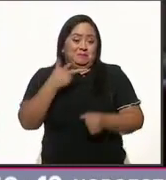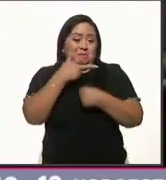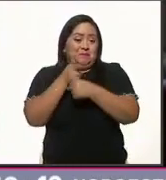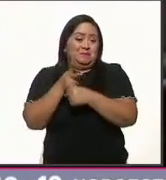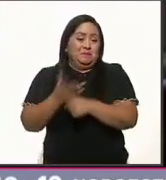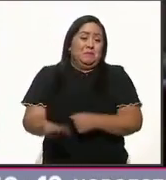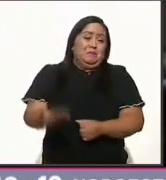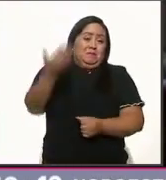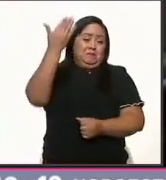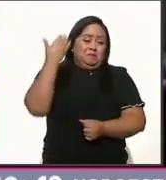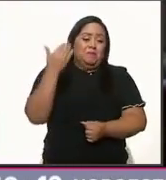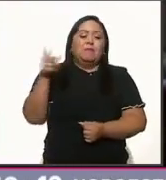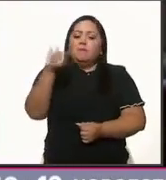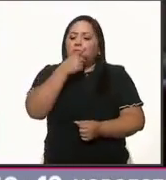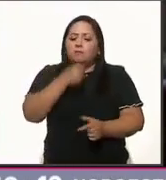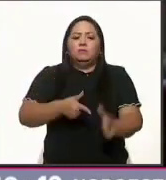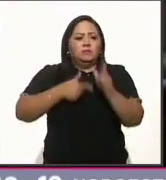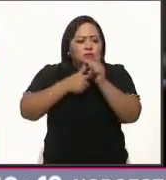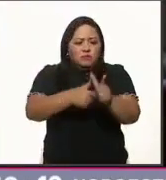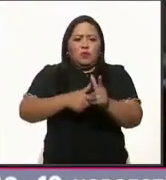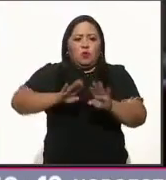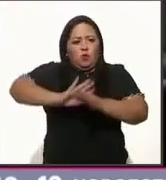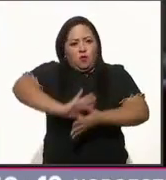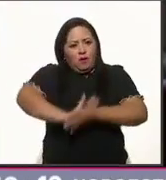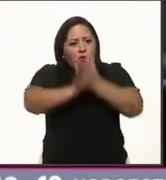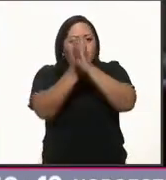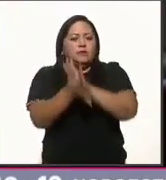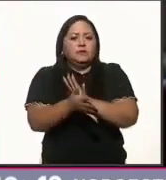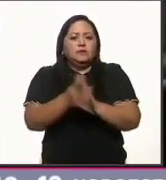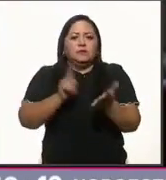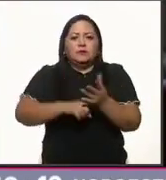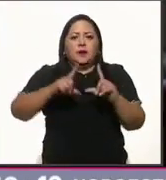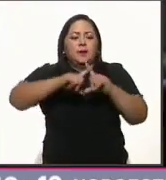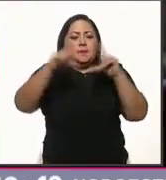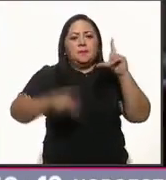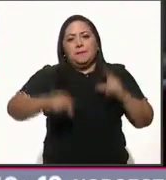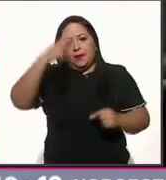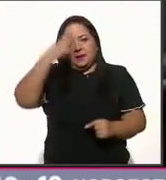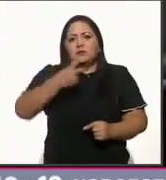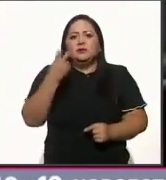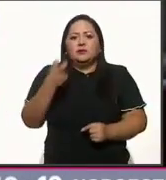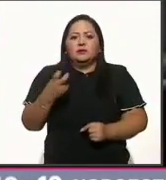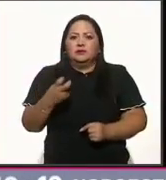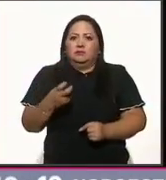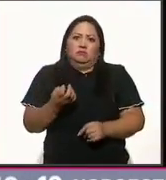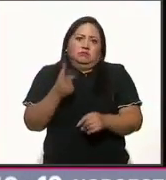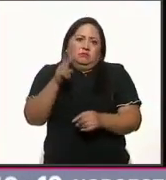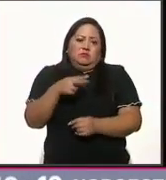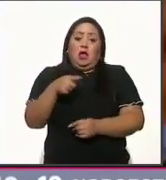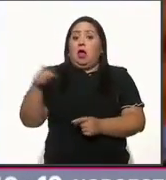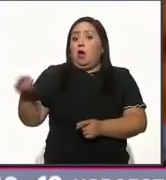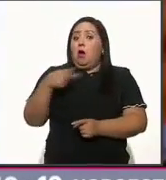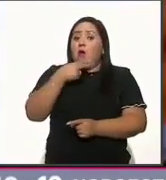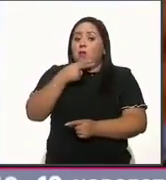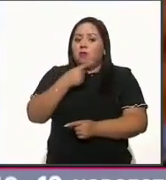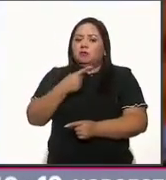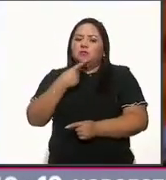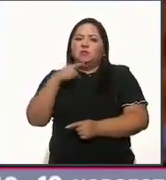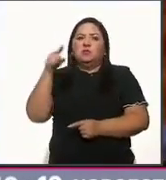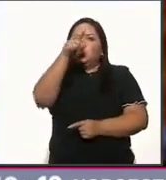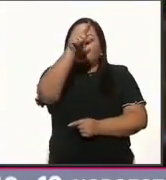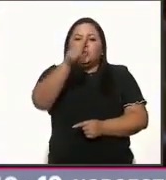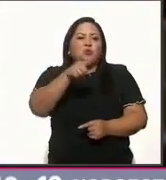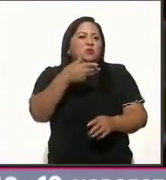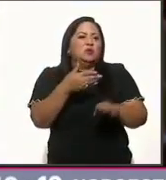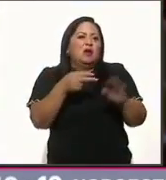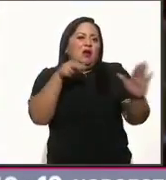una visión de Estado, continuemos en la transformación del modelo de seguridad pública que esta gran nación merece. ¡Asesino! ¡Eres un